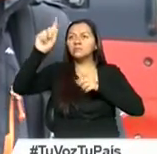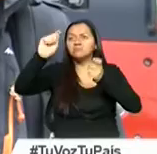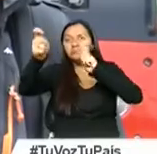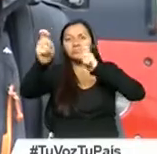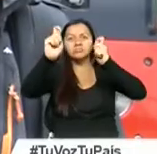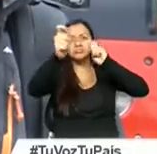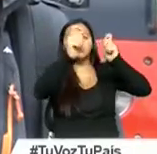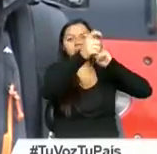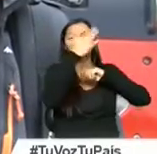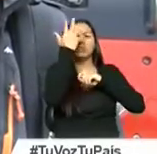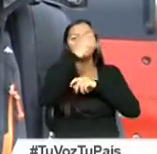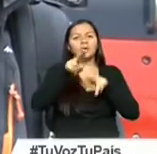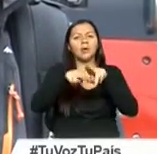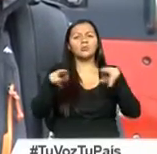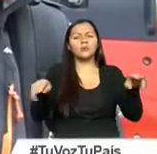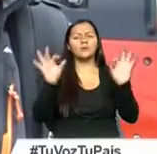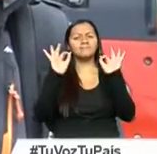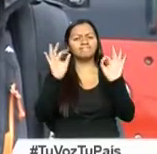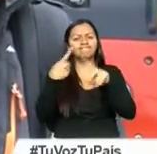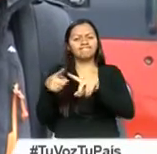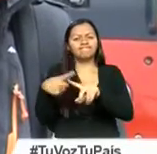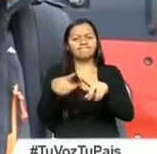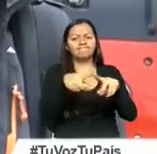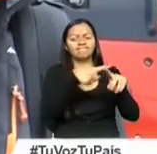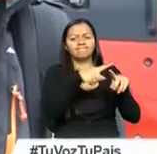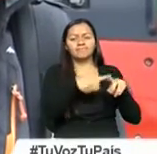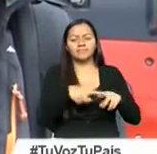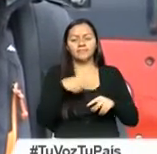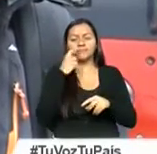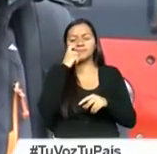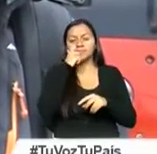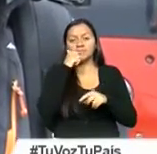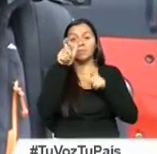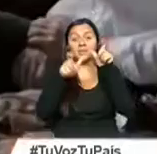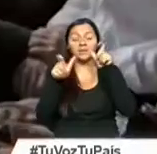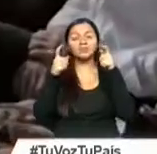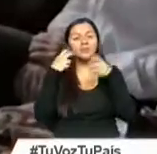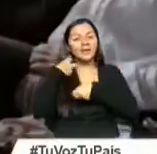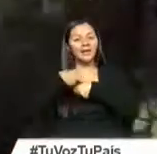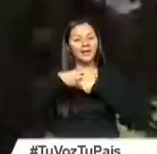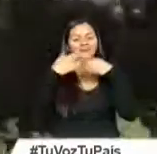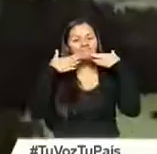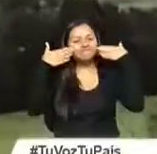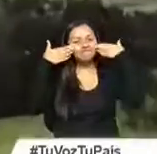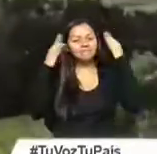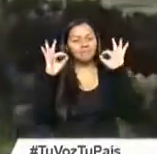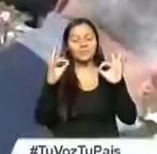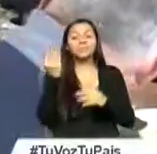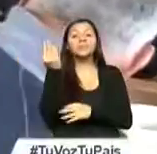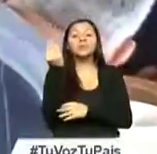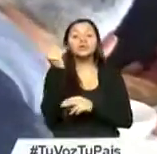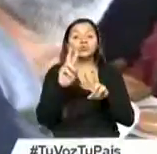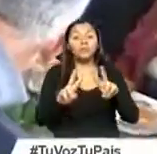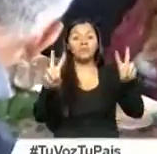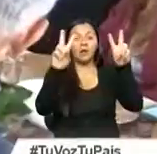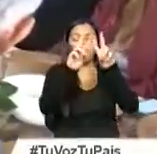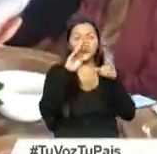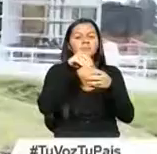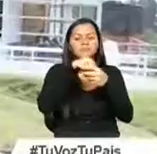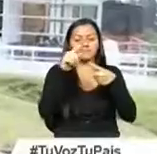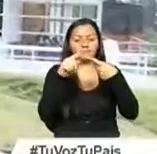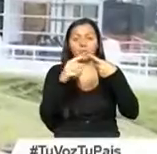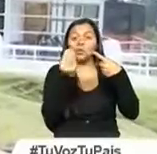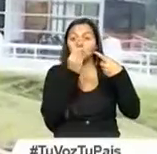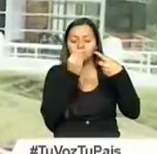una naturaleza muy variada y la gente muy agradable. El costo de esta ruta incluye la alimentación,